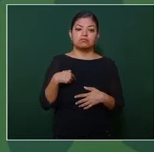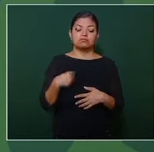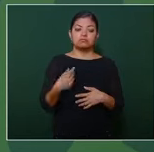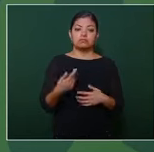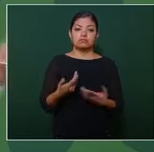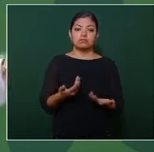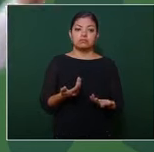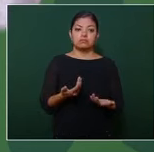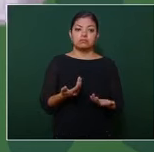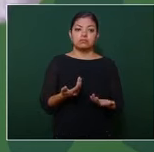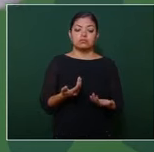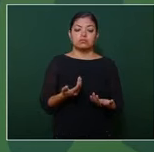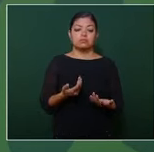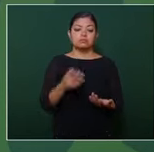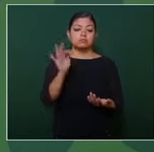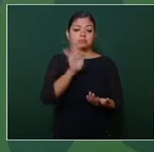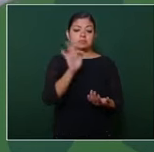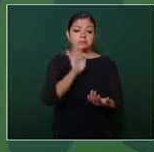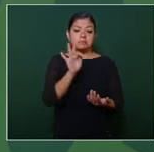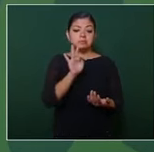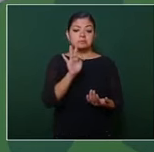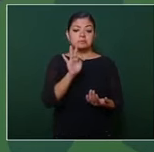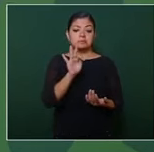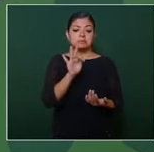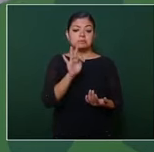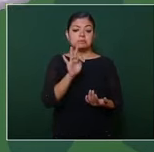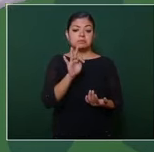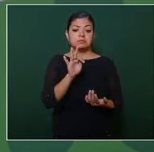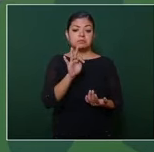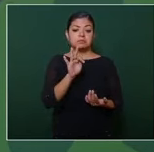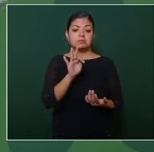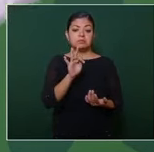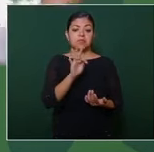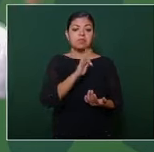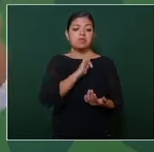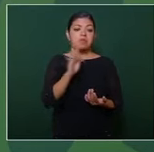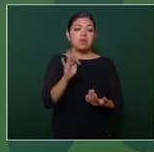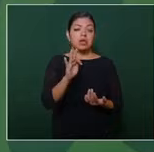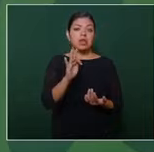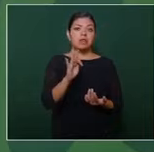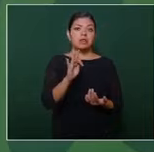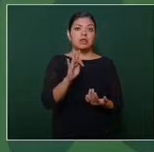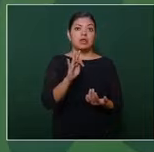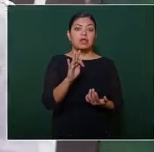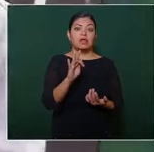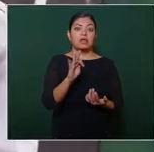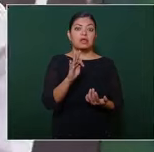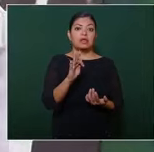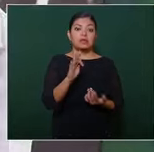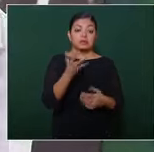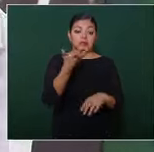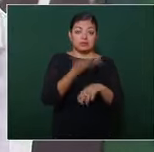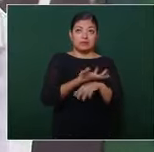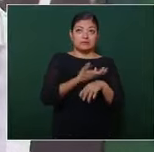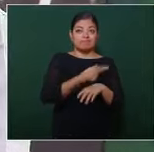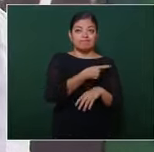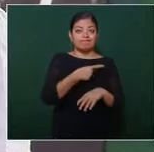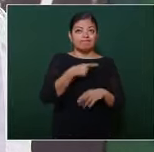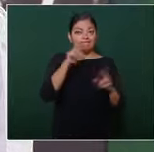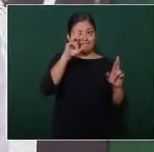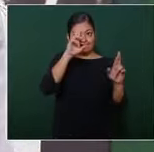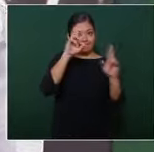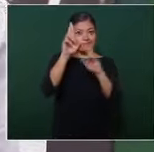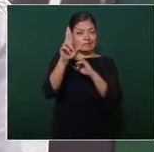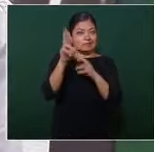conviniera mantener relaciones con Estados Unidos no